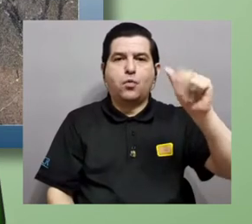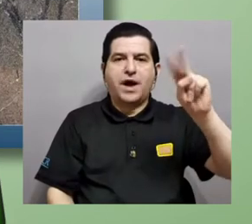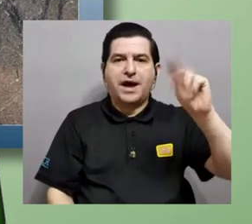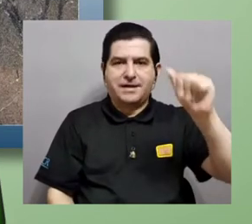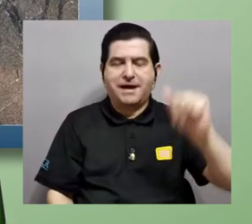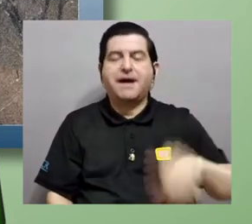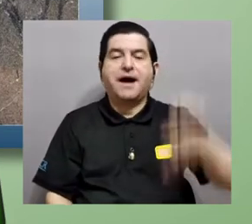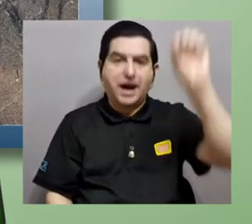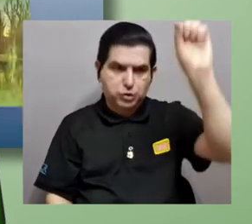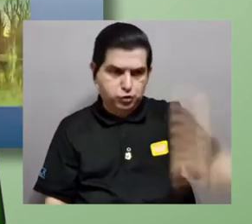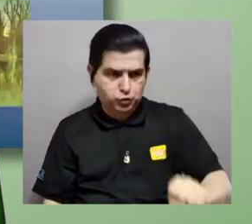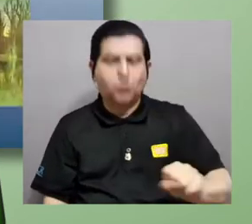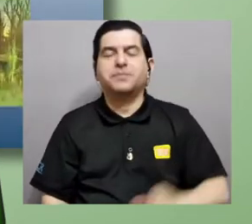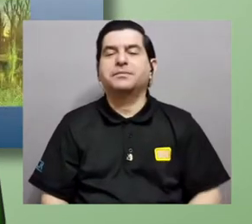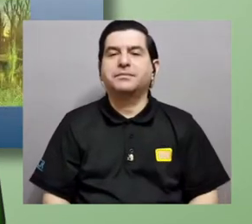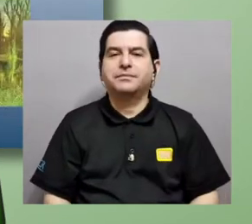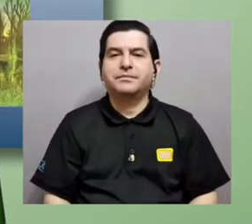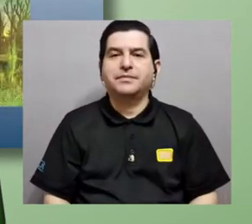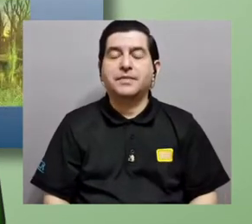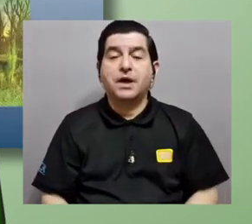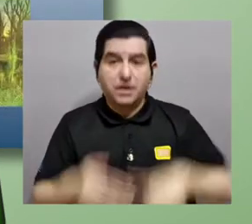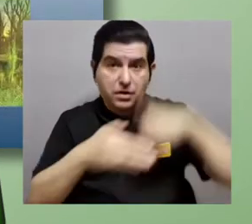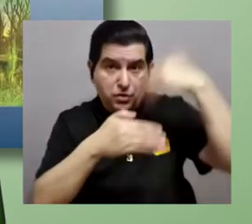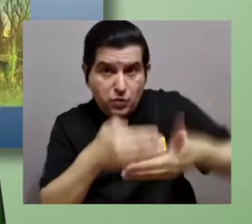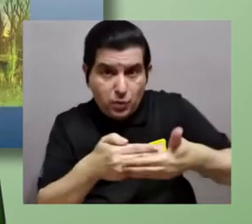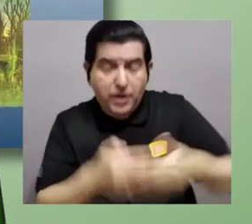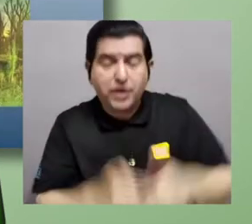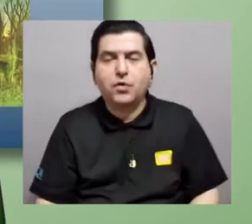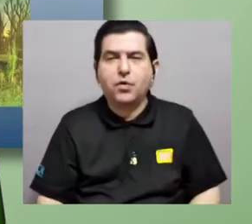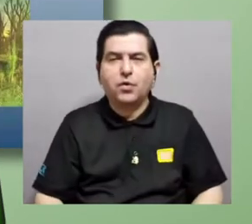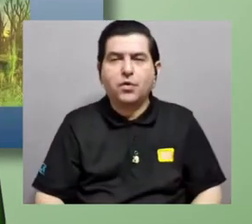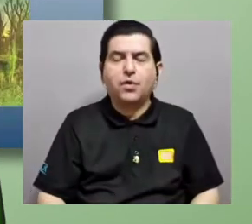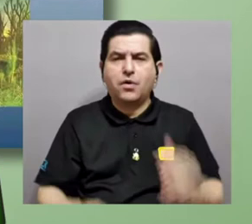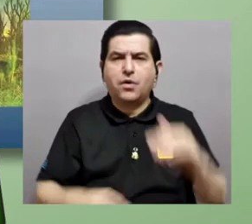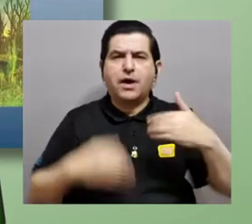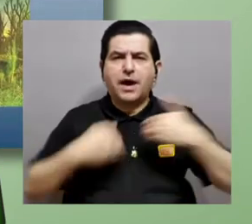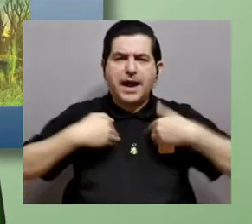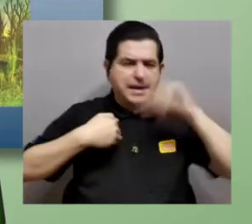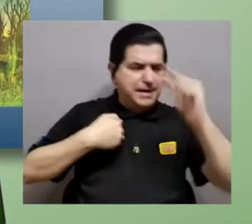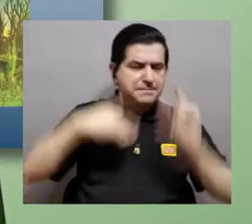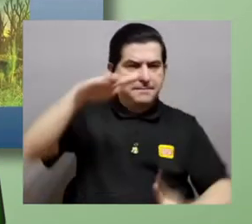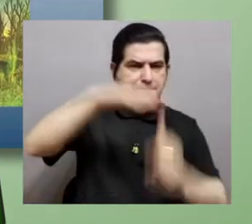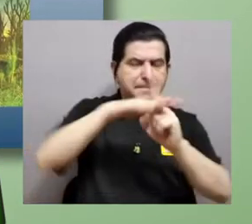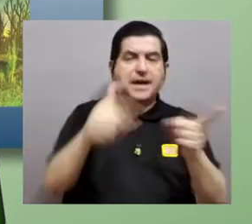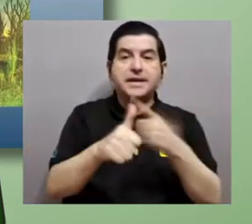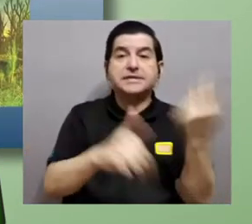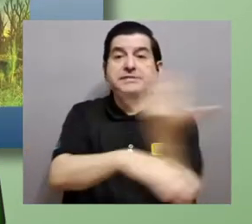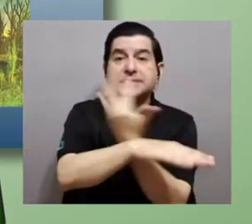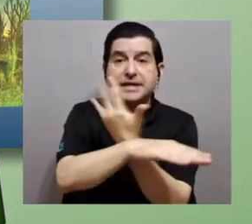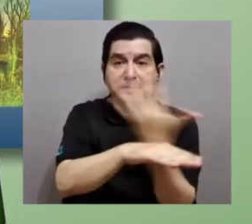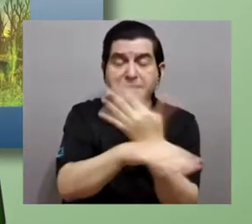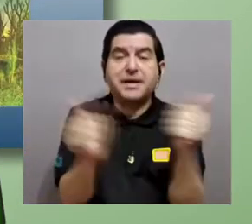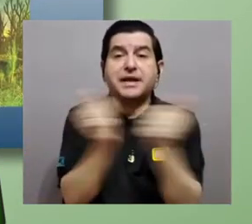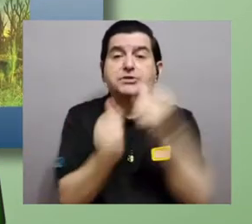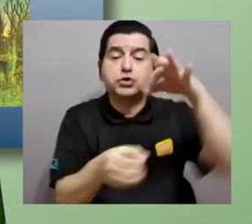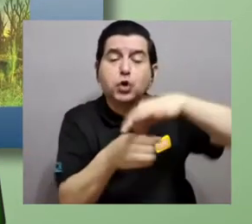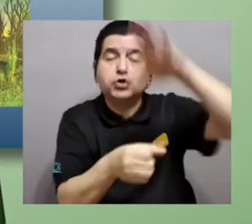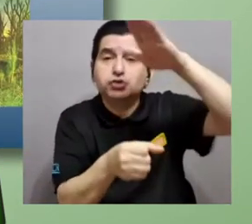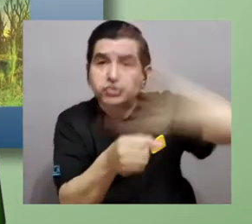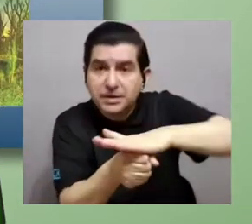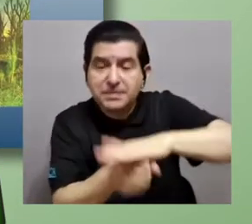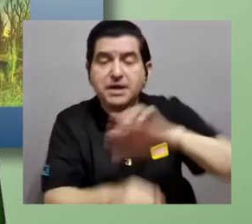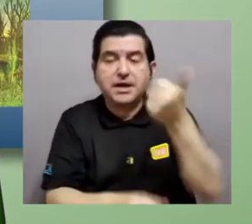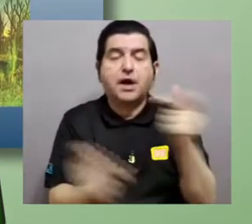polo sur. Para el debónico tardío, los insectos hacen su aparición y las primeras plantas con semilla.